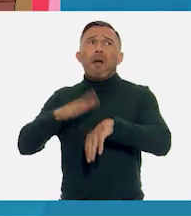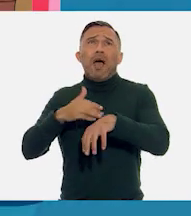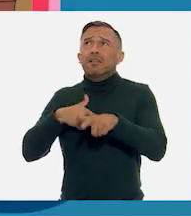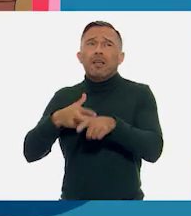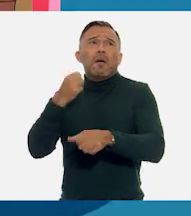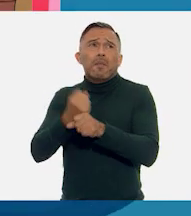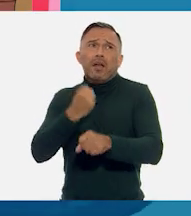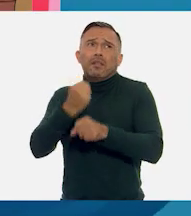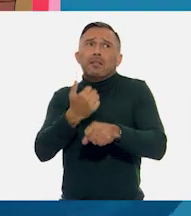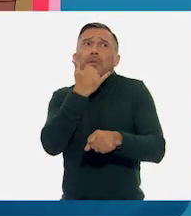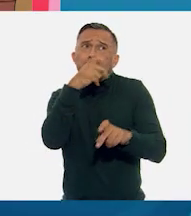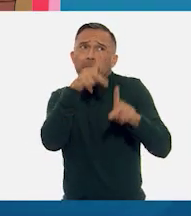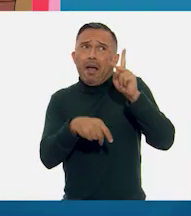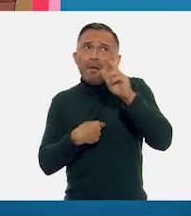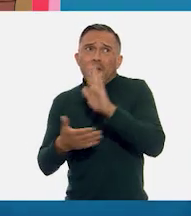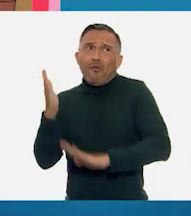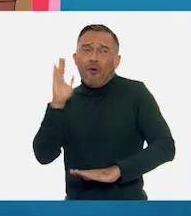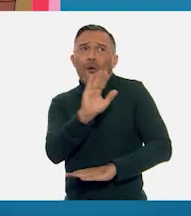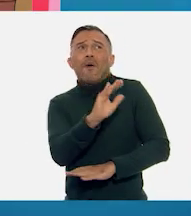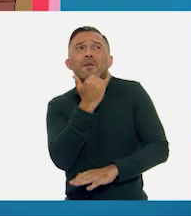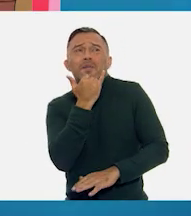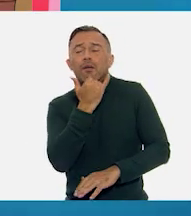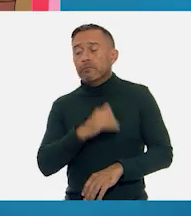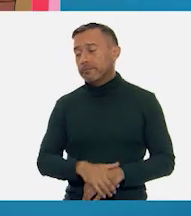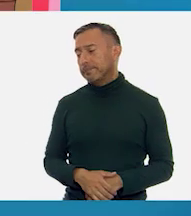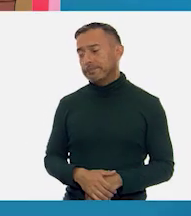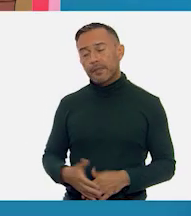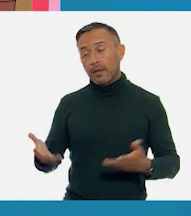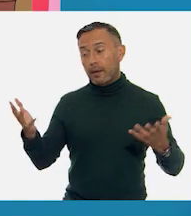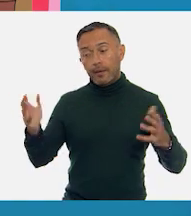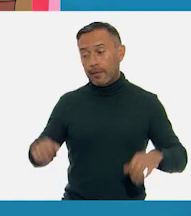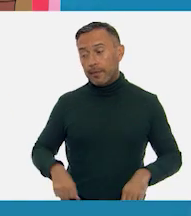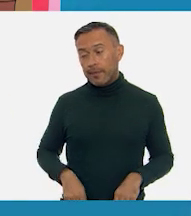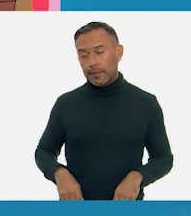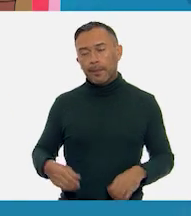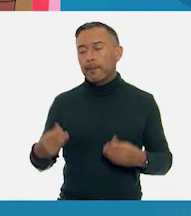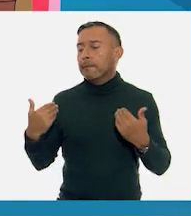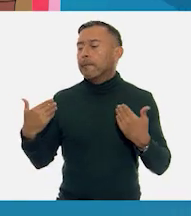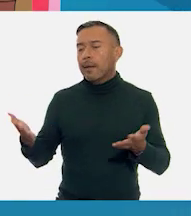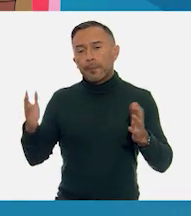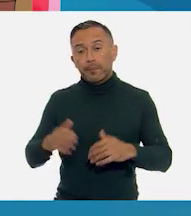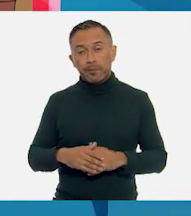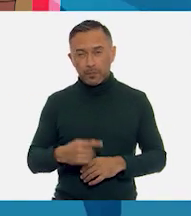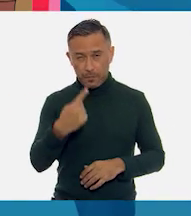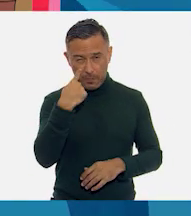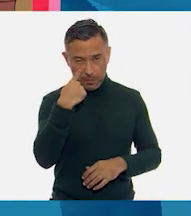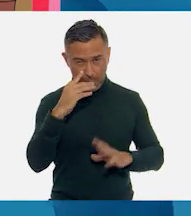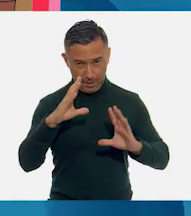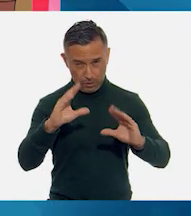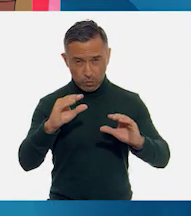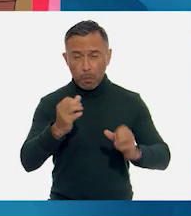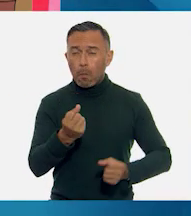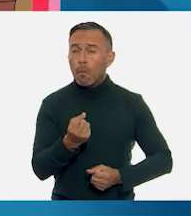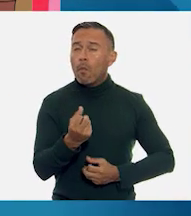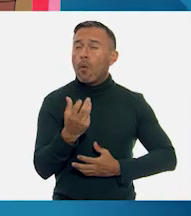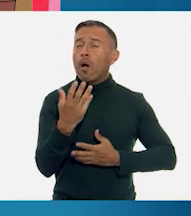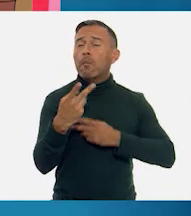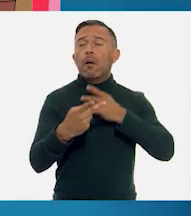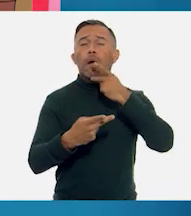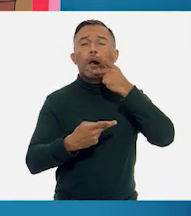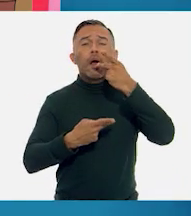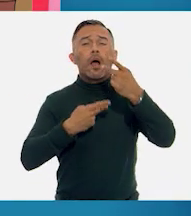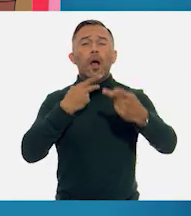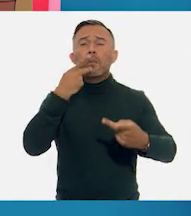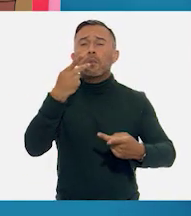perdón. Qué bárbaro, tú te lo pierdes. Bueno, aprendan cómo se recita un poema. Esto nada más lo